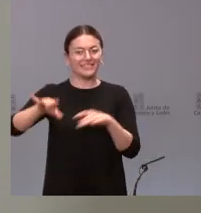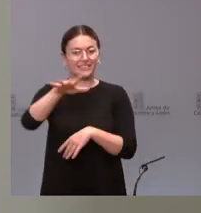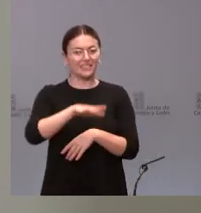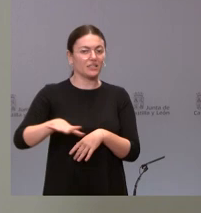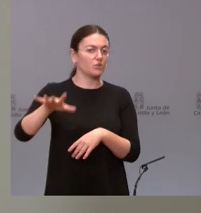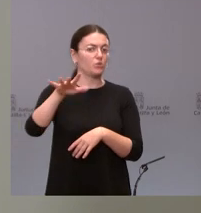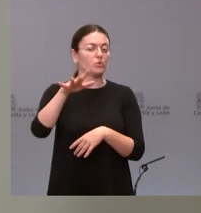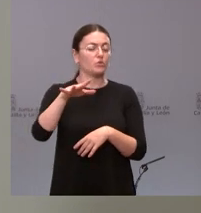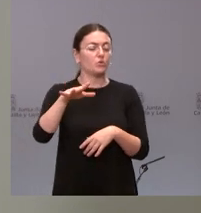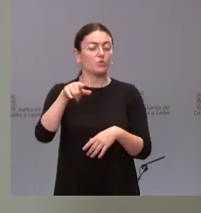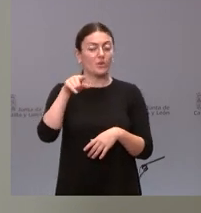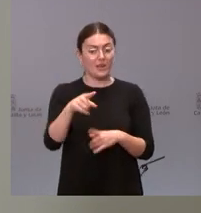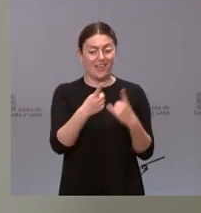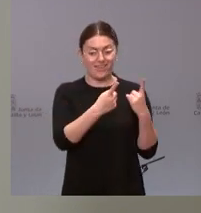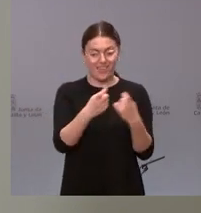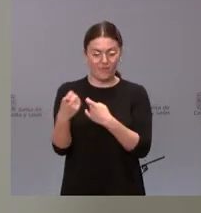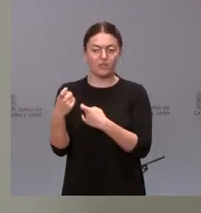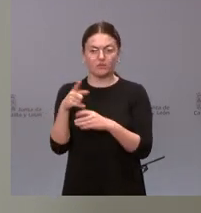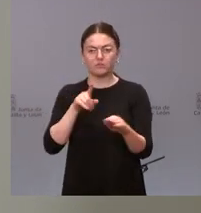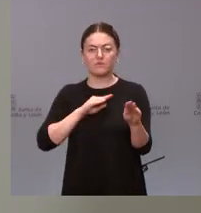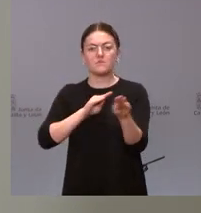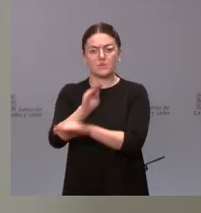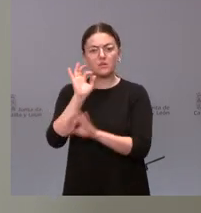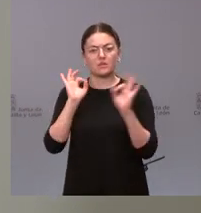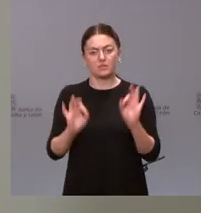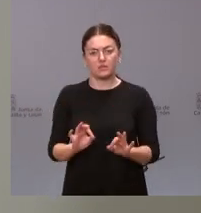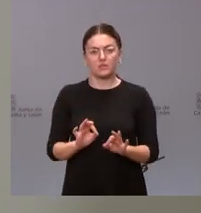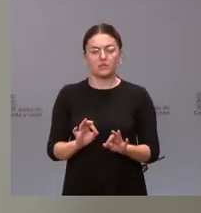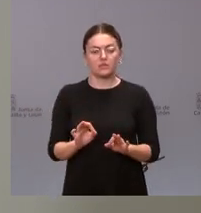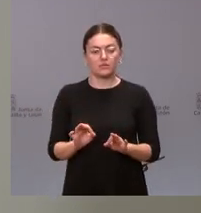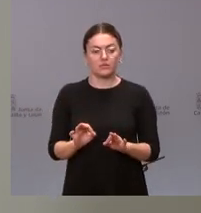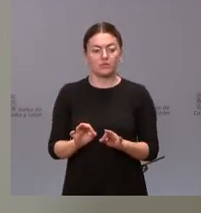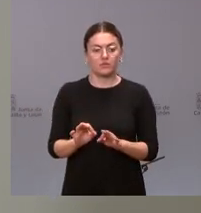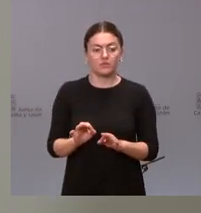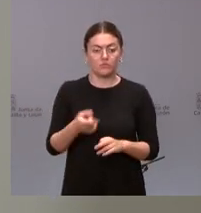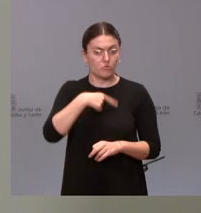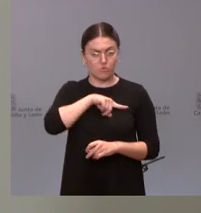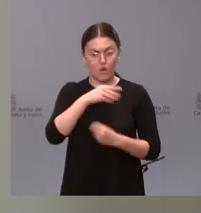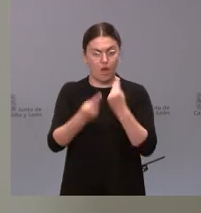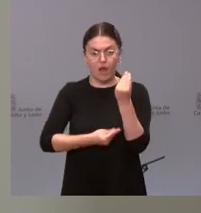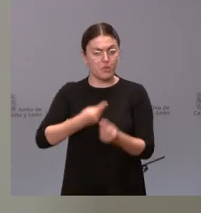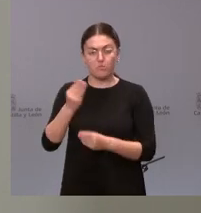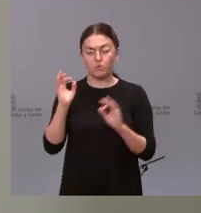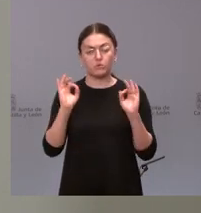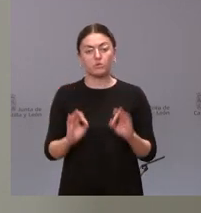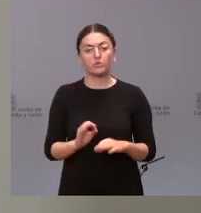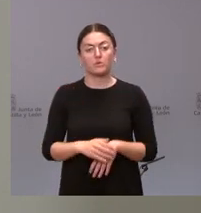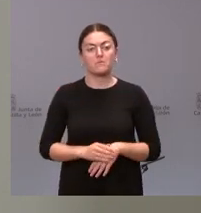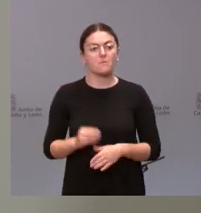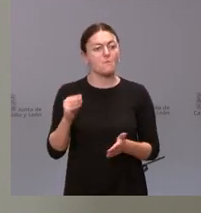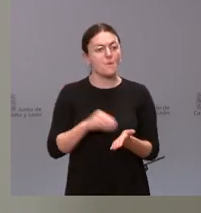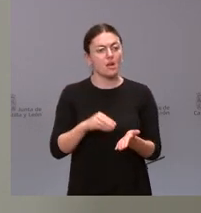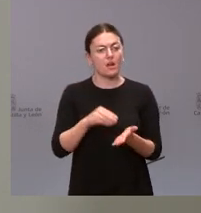inferior a la provincia que más lo necesitan y que más calencias tienen este es el ámbito que hemos actuado muchas veces se habla